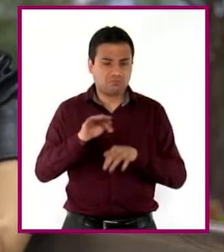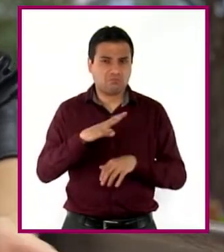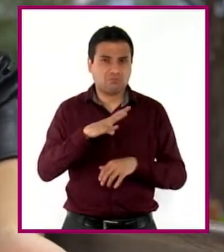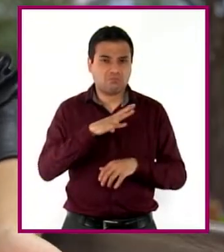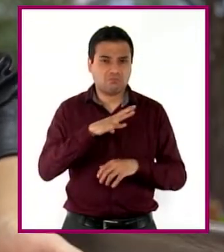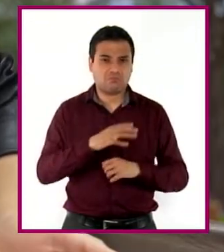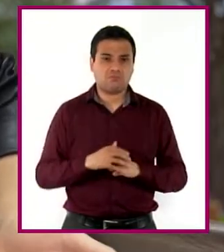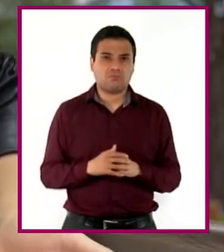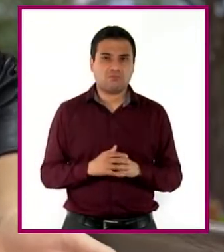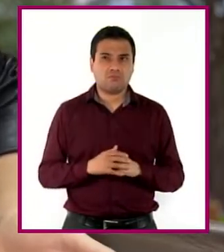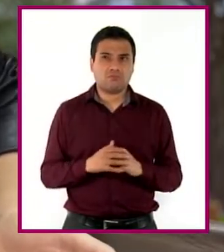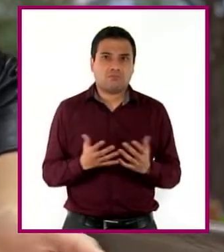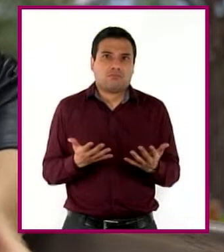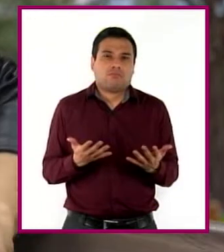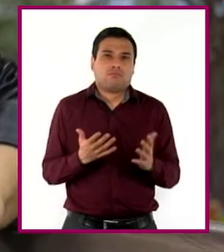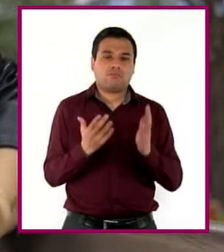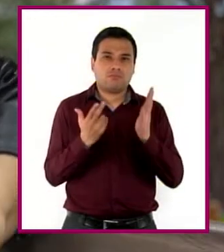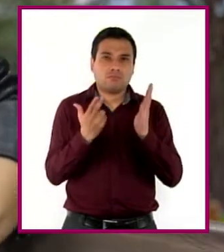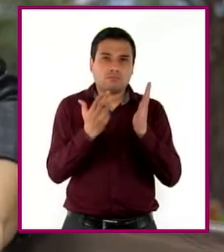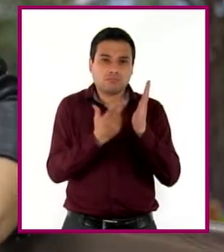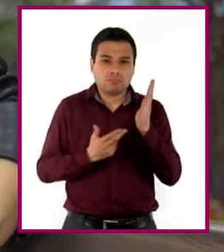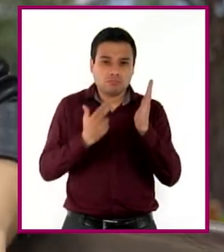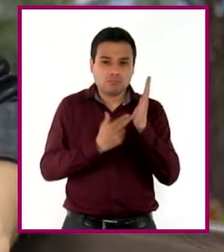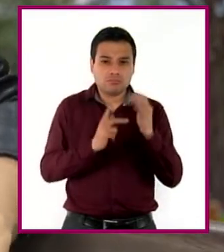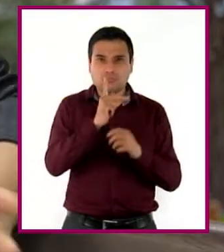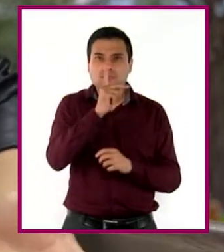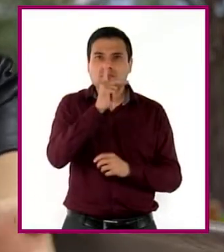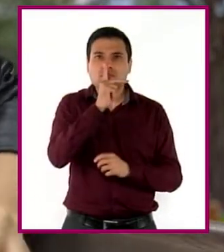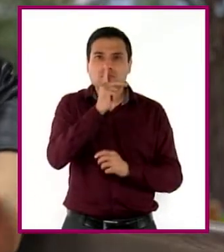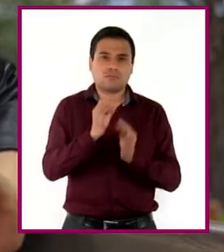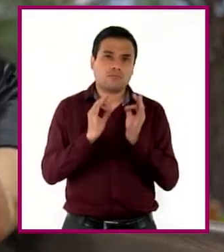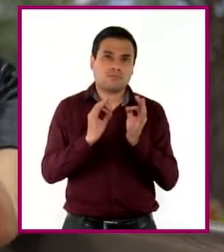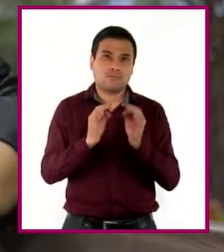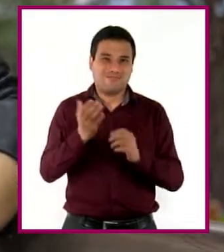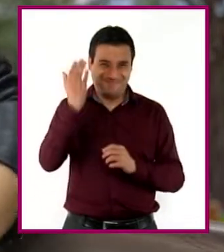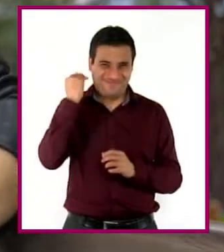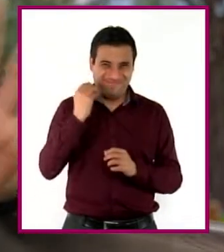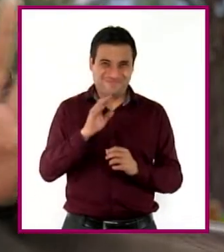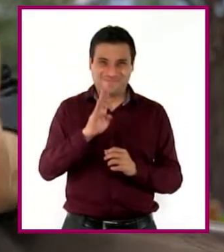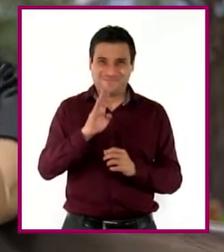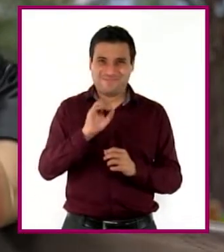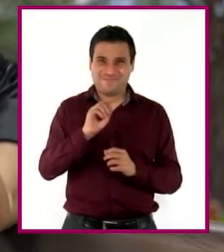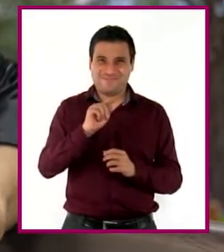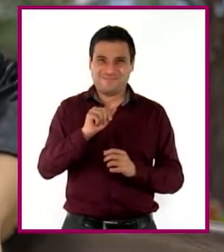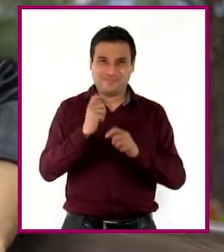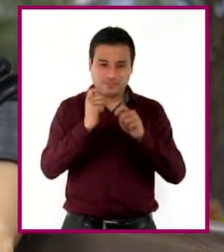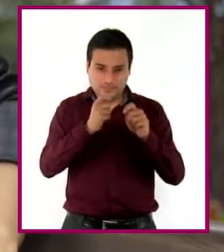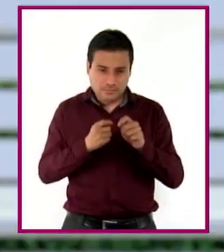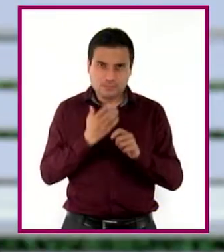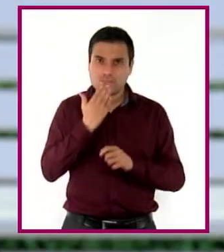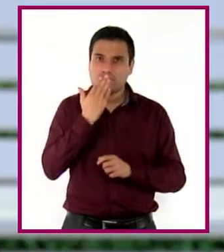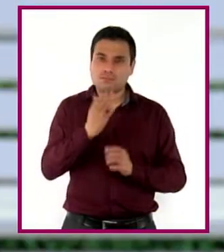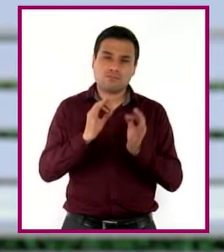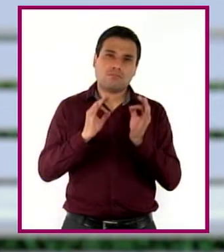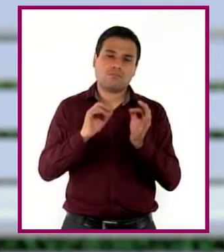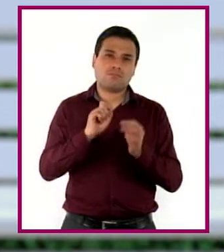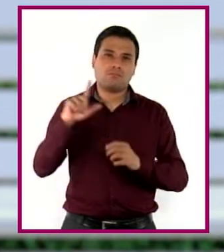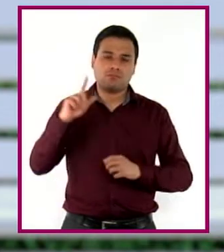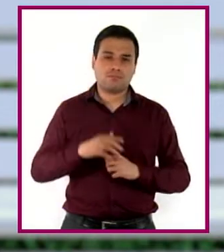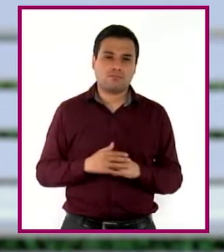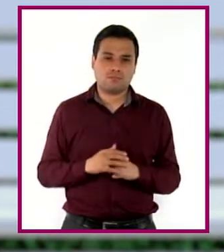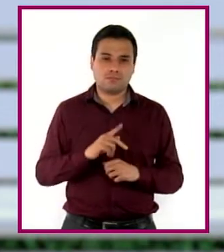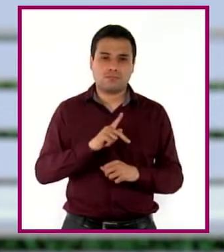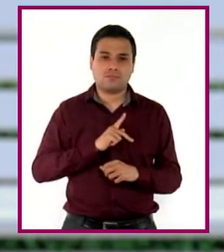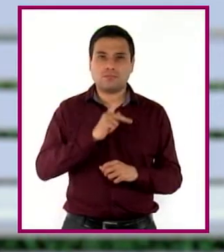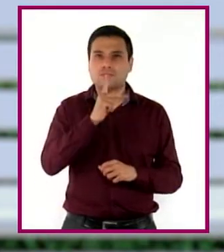Pues, ¿cómo no? Si en el taller de tu papá son muy bien hechos. Las botas que me hizo son muy buenas. Mejores que las de las otras tiendas. Es que mi